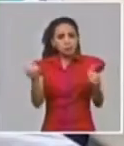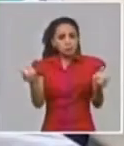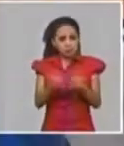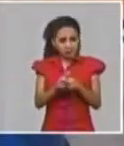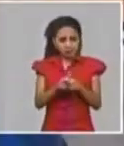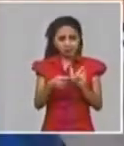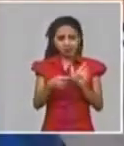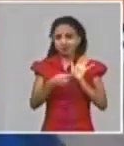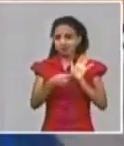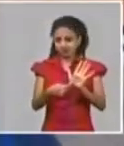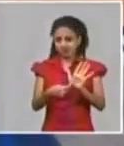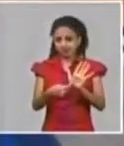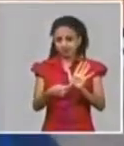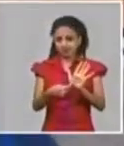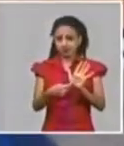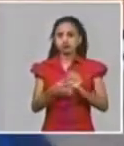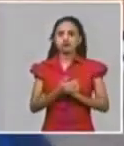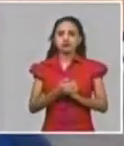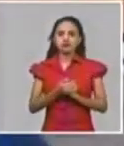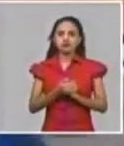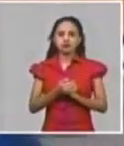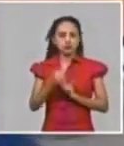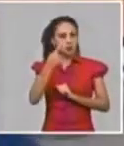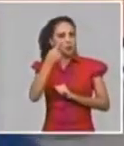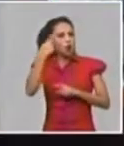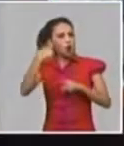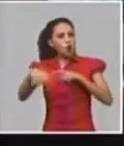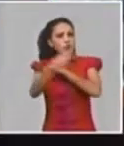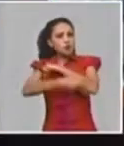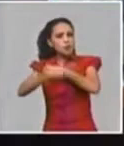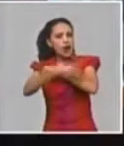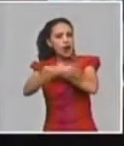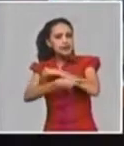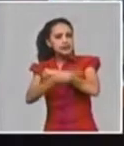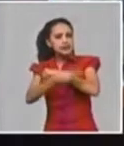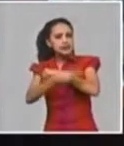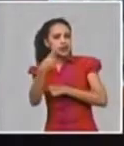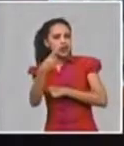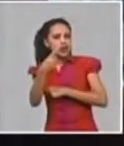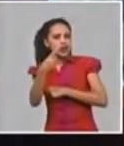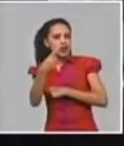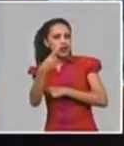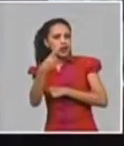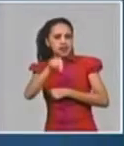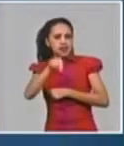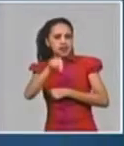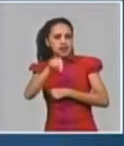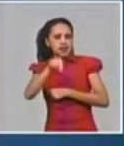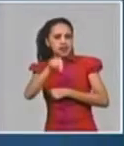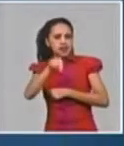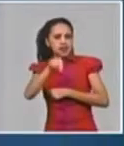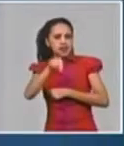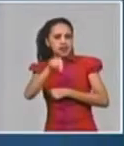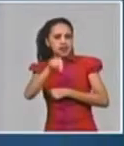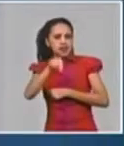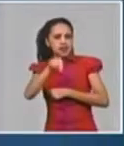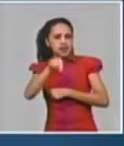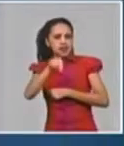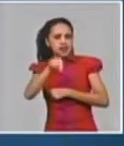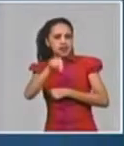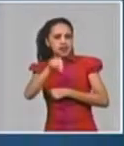No son buenas las experiencias de los países que se han apresurado a retirarla y por eso es el llamado que estábamos haciendo, decir,